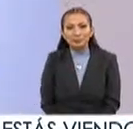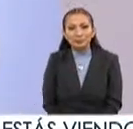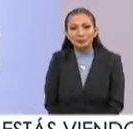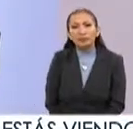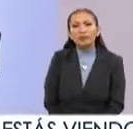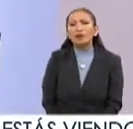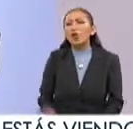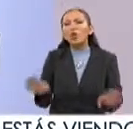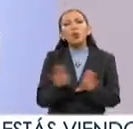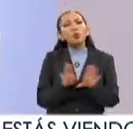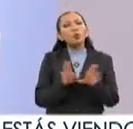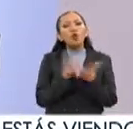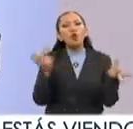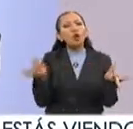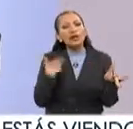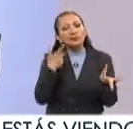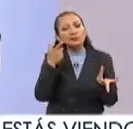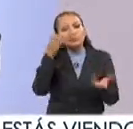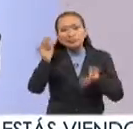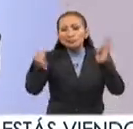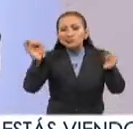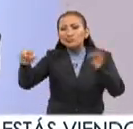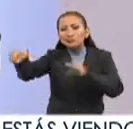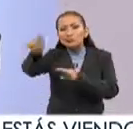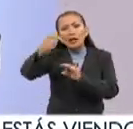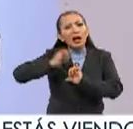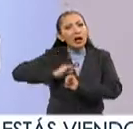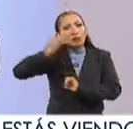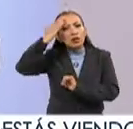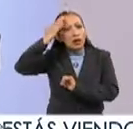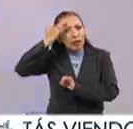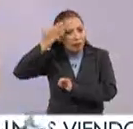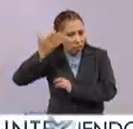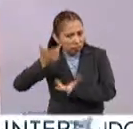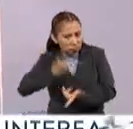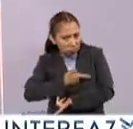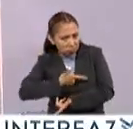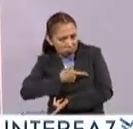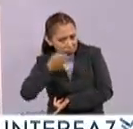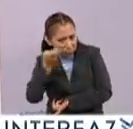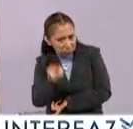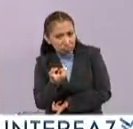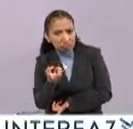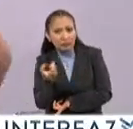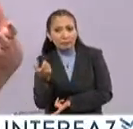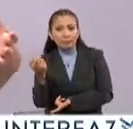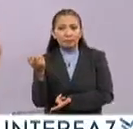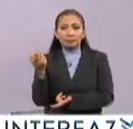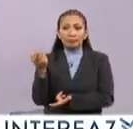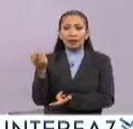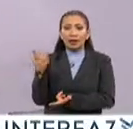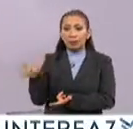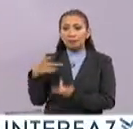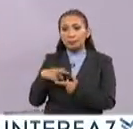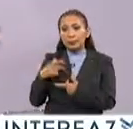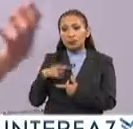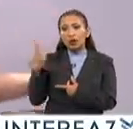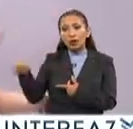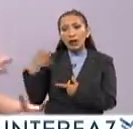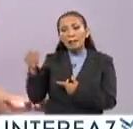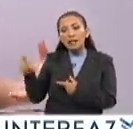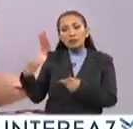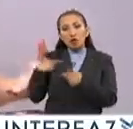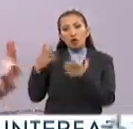¿Cómo ha sido, Mauricio, la recepción por parte de las autoridades, de las personas que